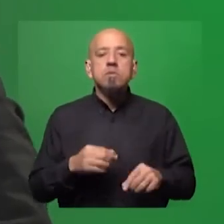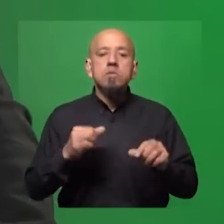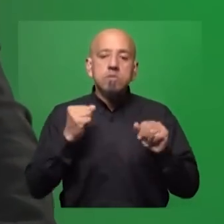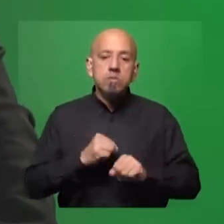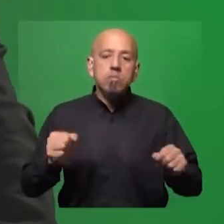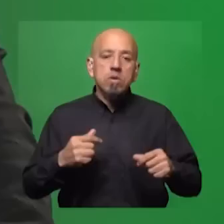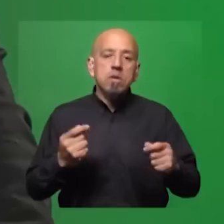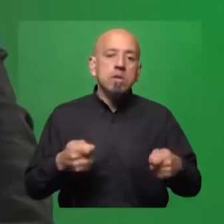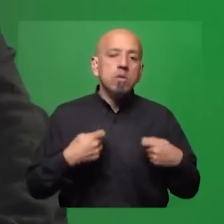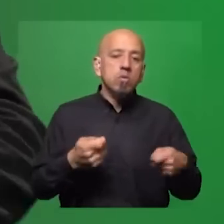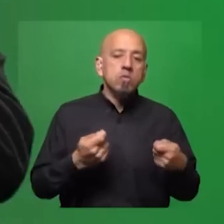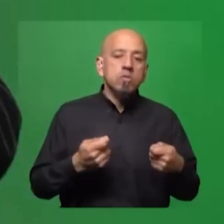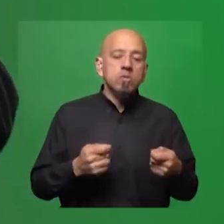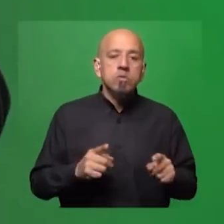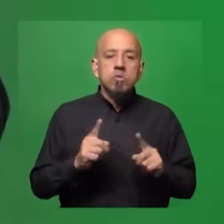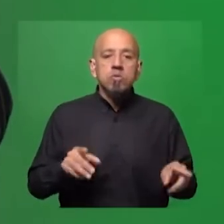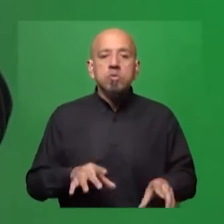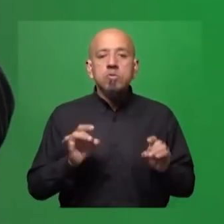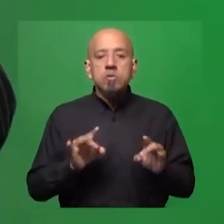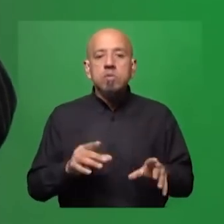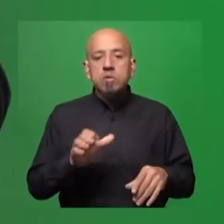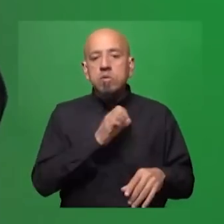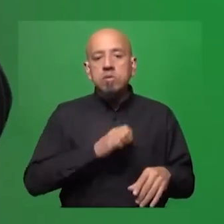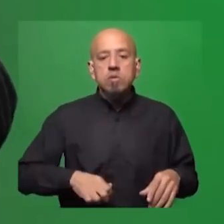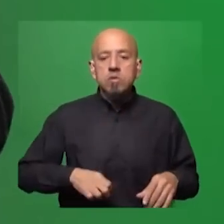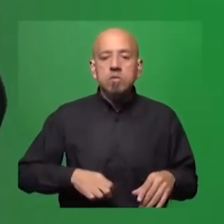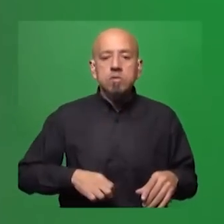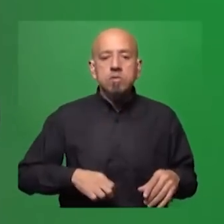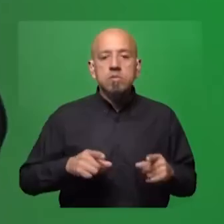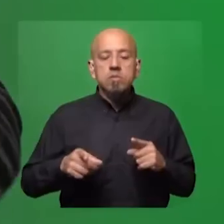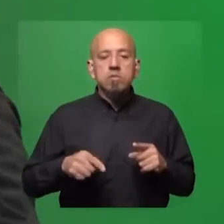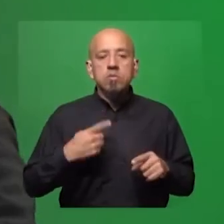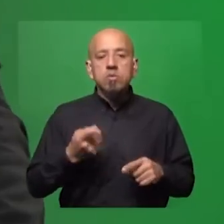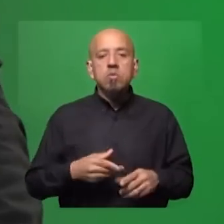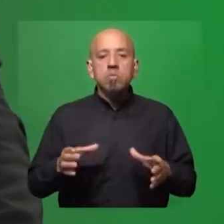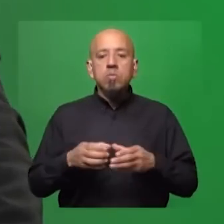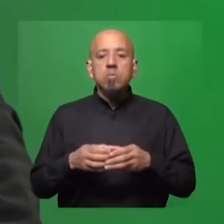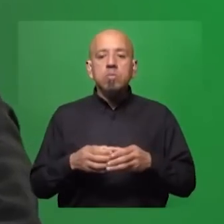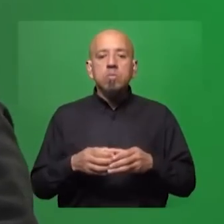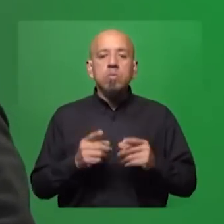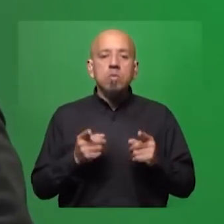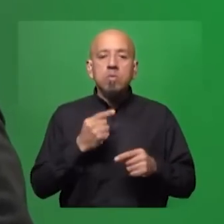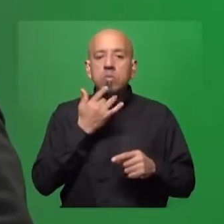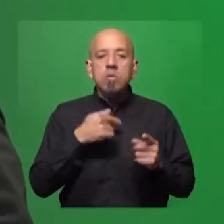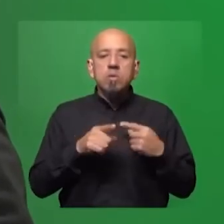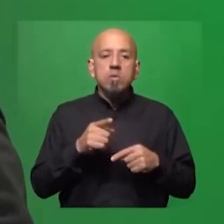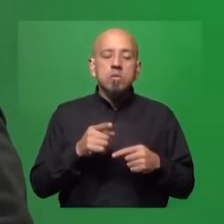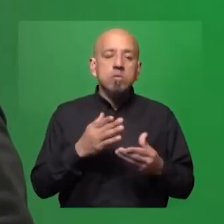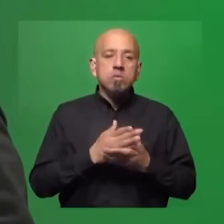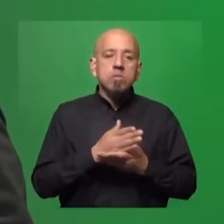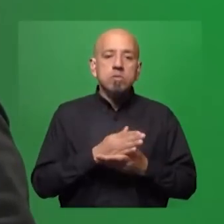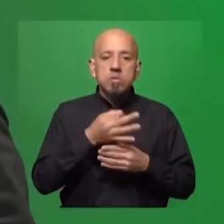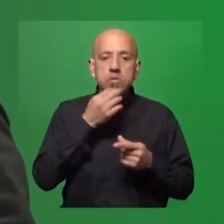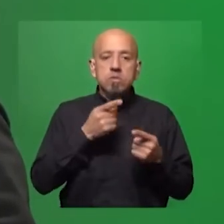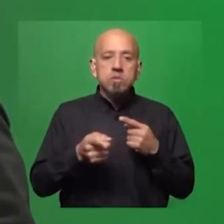negociar no sólo con los demás estados o con las potencias o con otros bloques, sino, por ejemplo, con el actor que siempre decimos